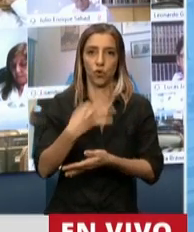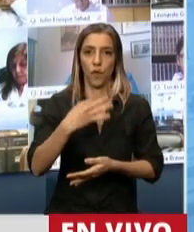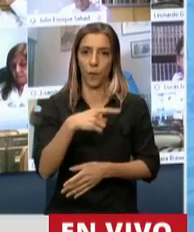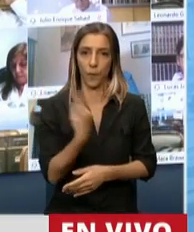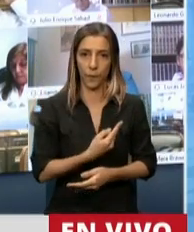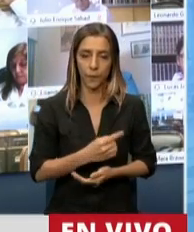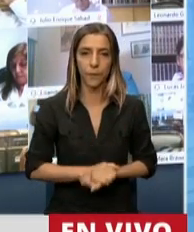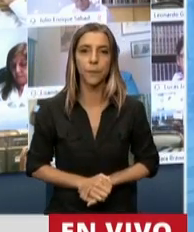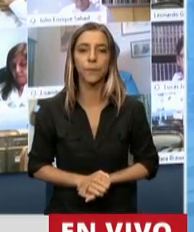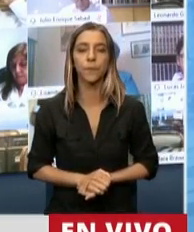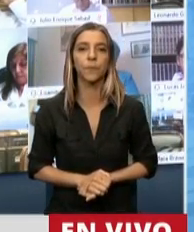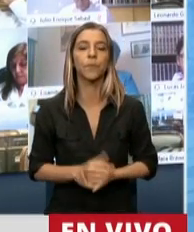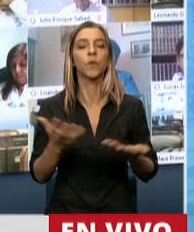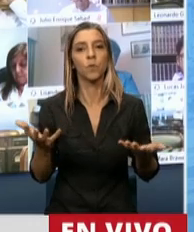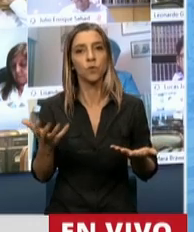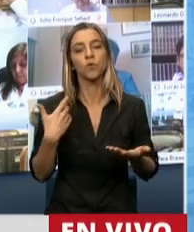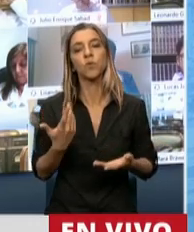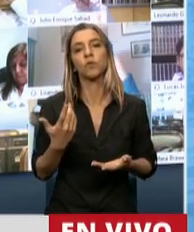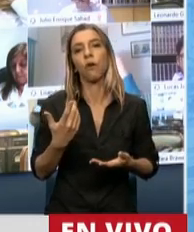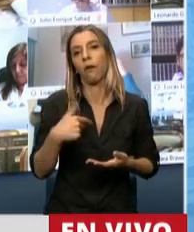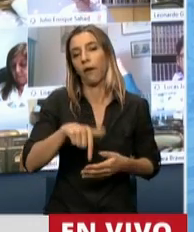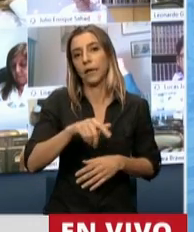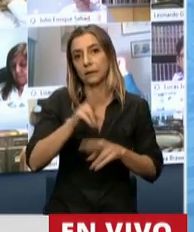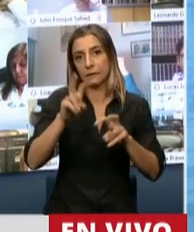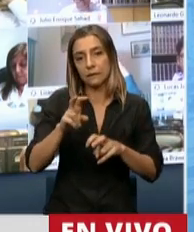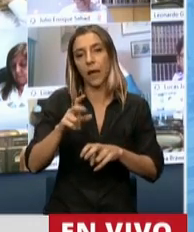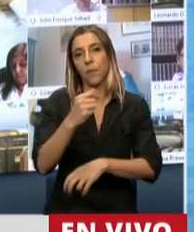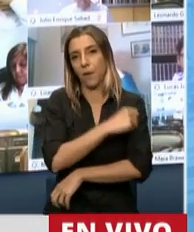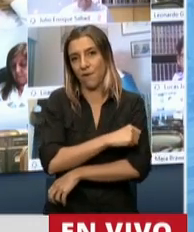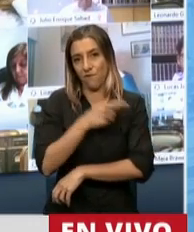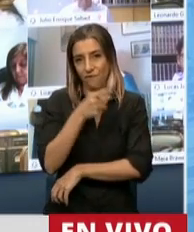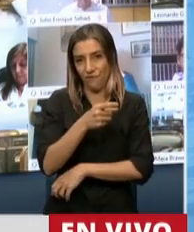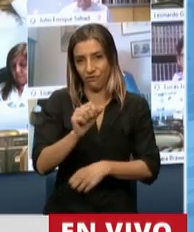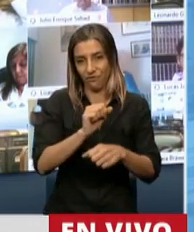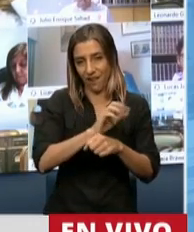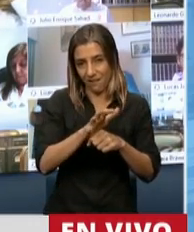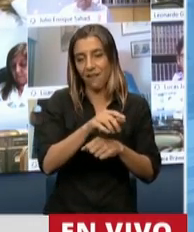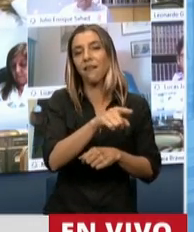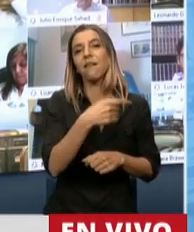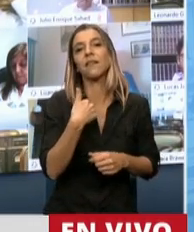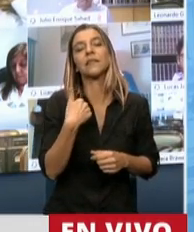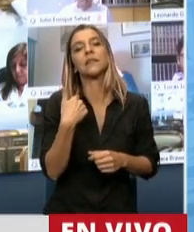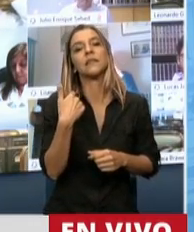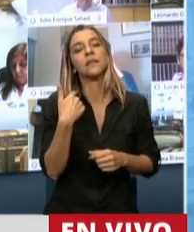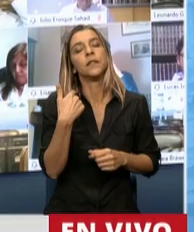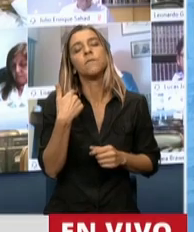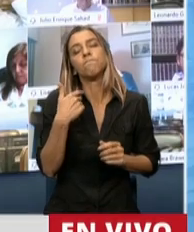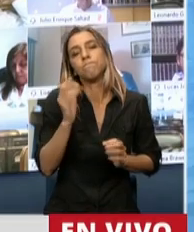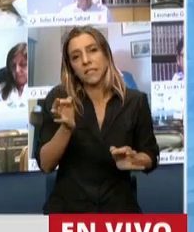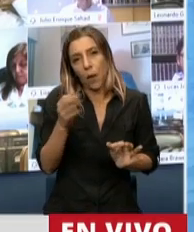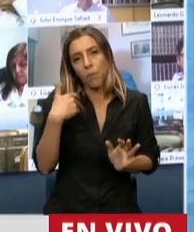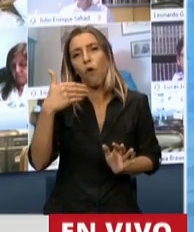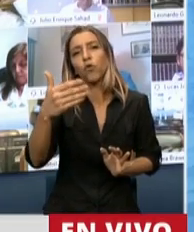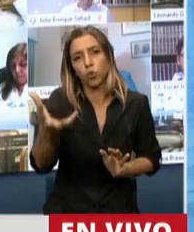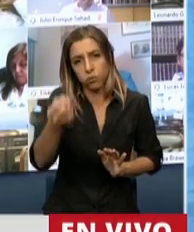Esta declaración de interés de la vacuna contra el COVID, que llegará en su momento, que estamos